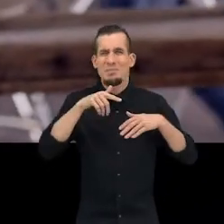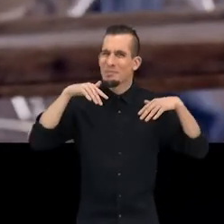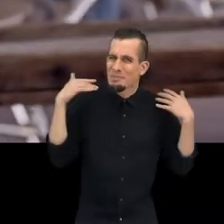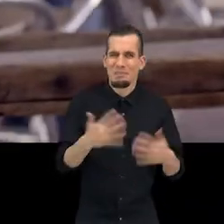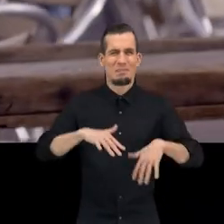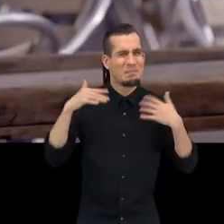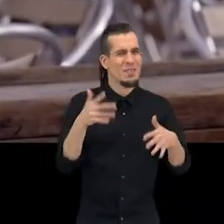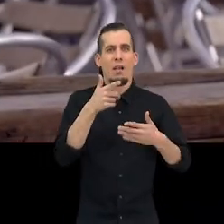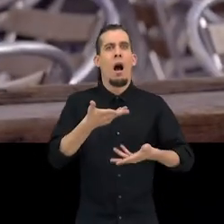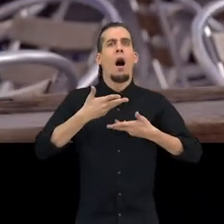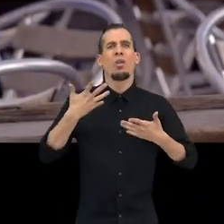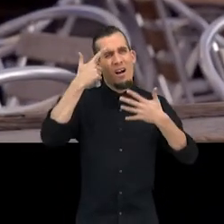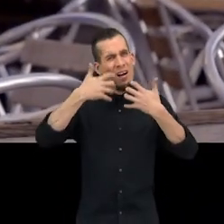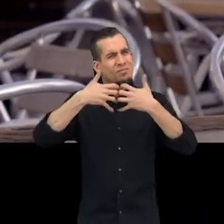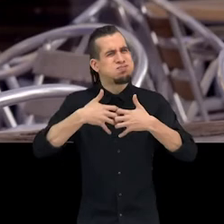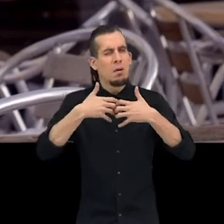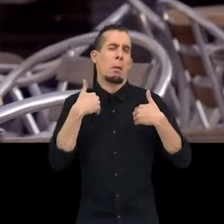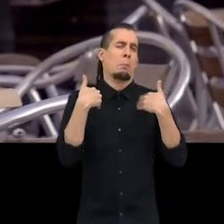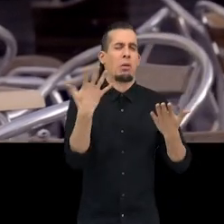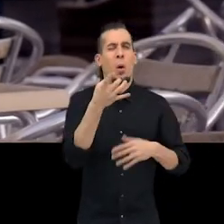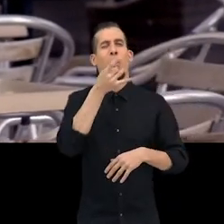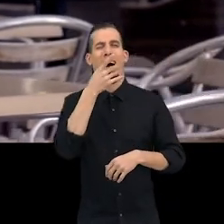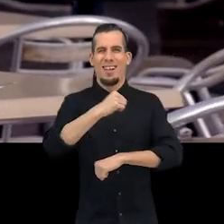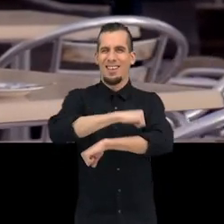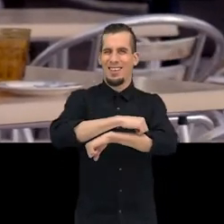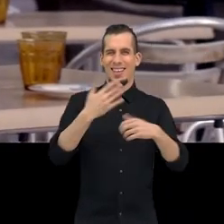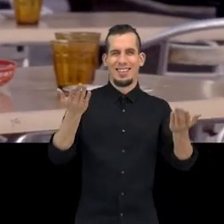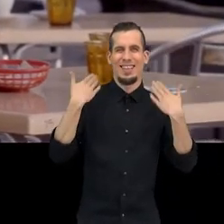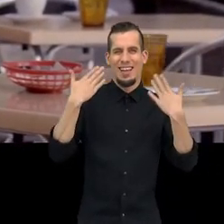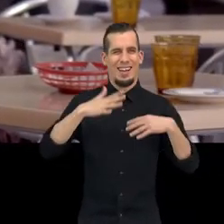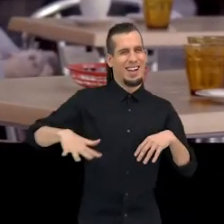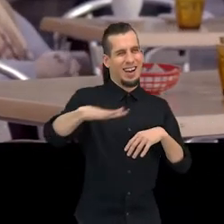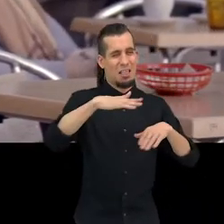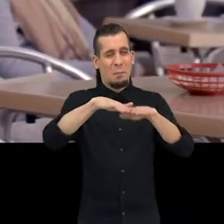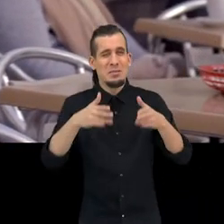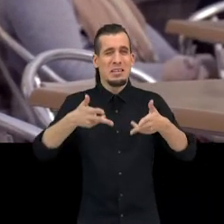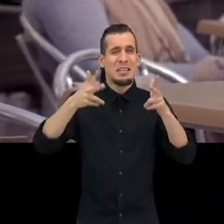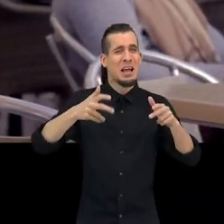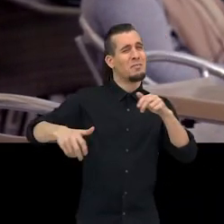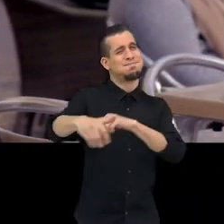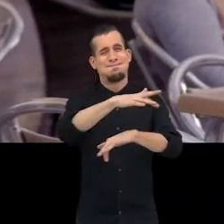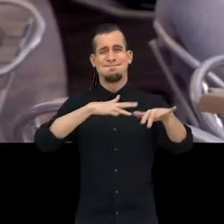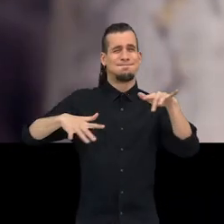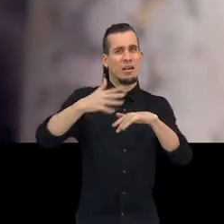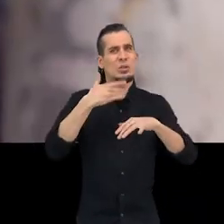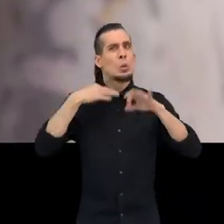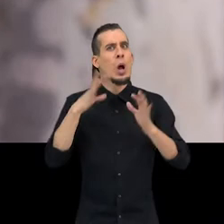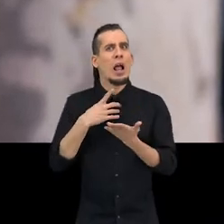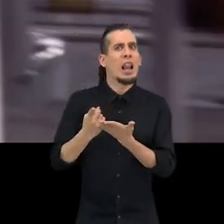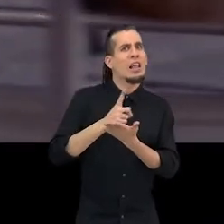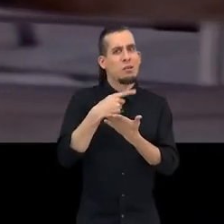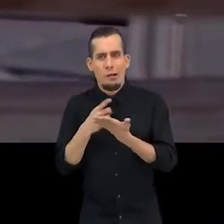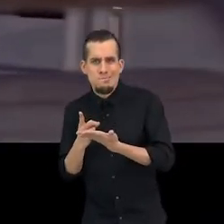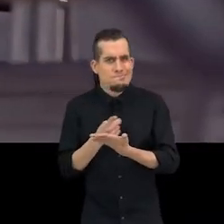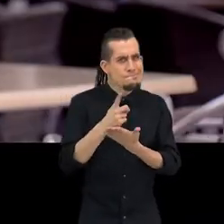El barrerismo, lo más Te hace pensar, imagina Terraza de bar con mesas y sillas por toda la calle Un laberinto, vamos